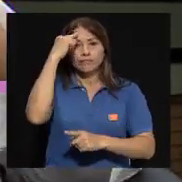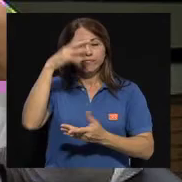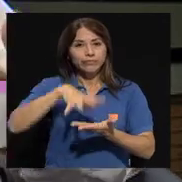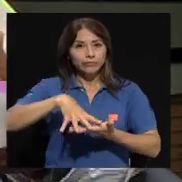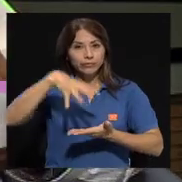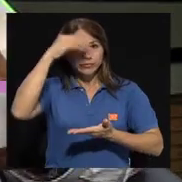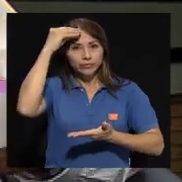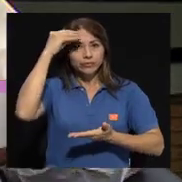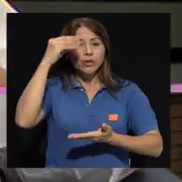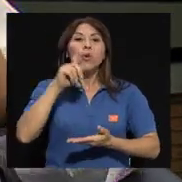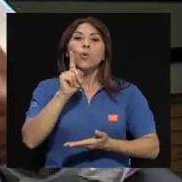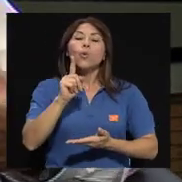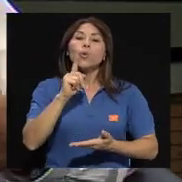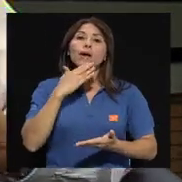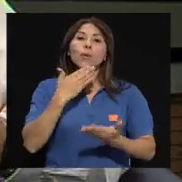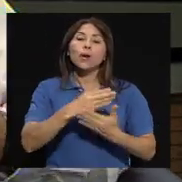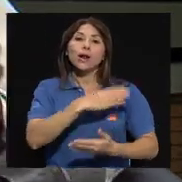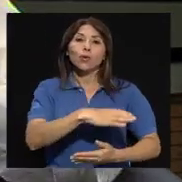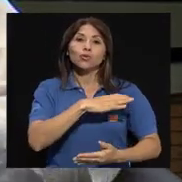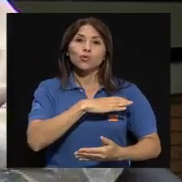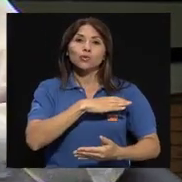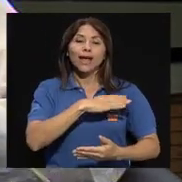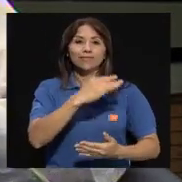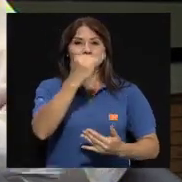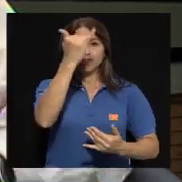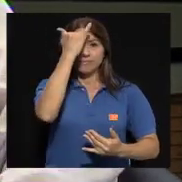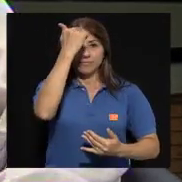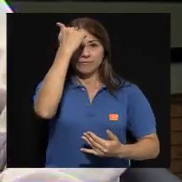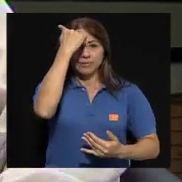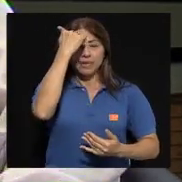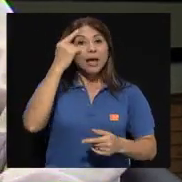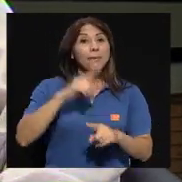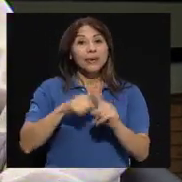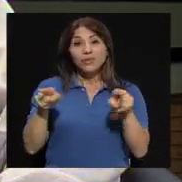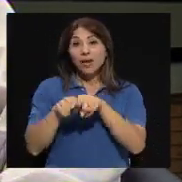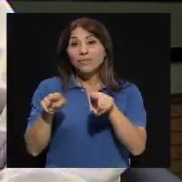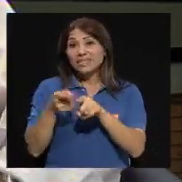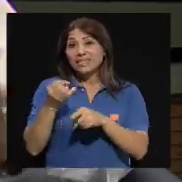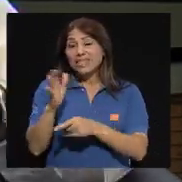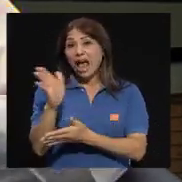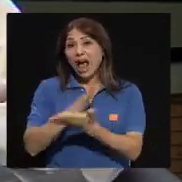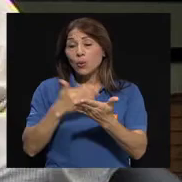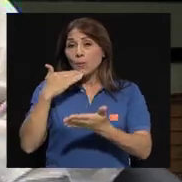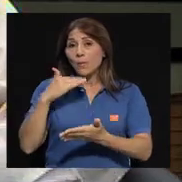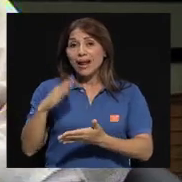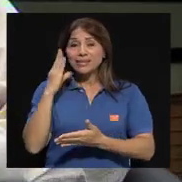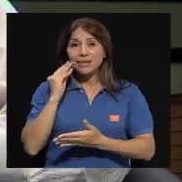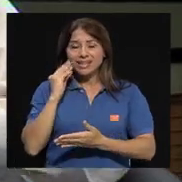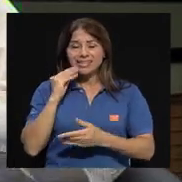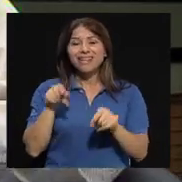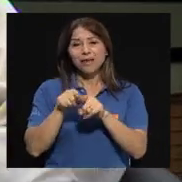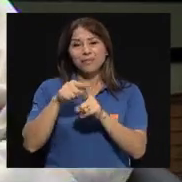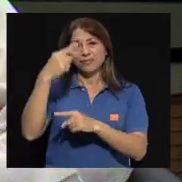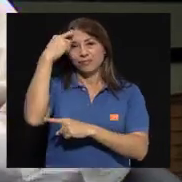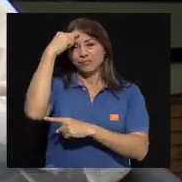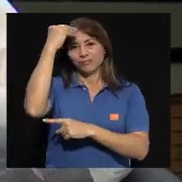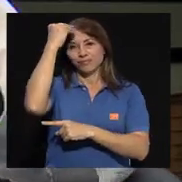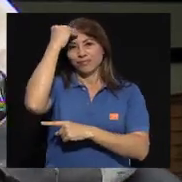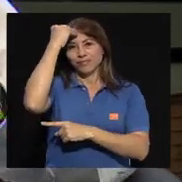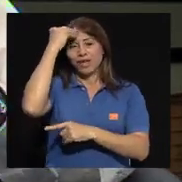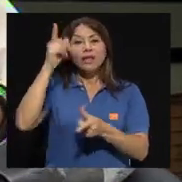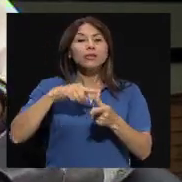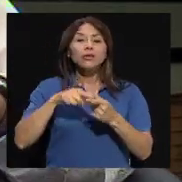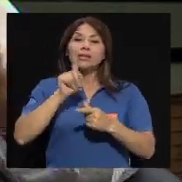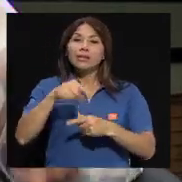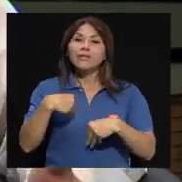buen comportamiento, una buena conducta, así como una mala experiencia. Entonces, la idea es darle buenas experiencias a nivel de la escuela, a